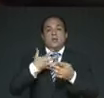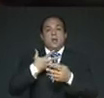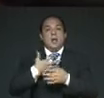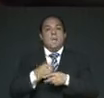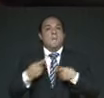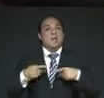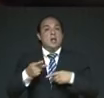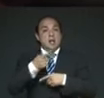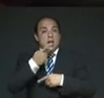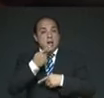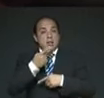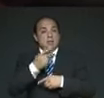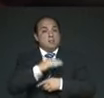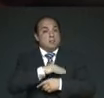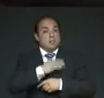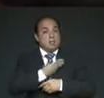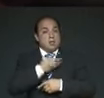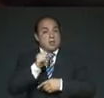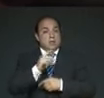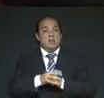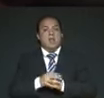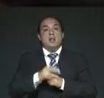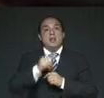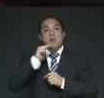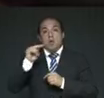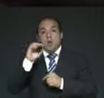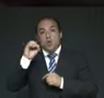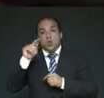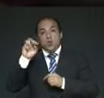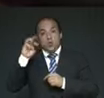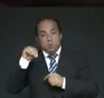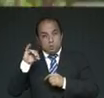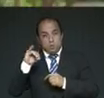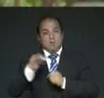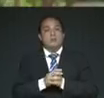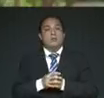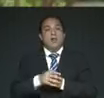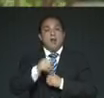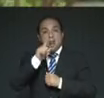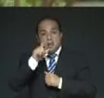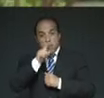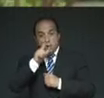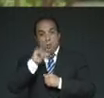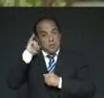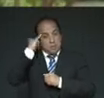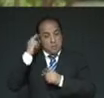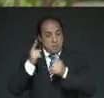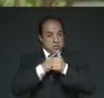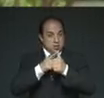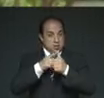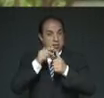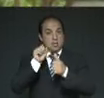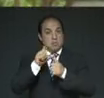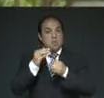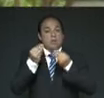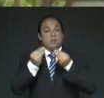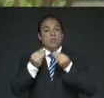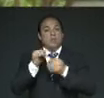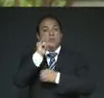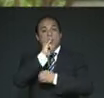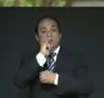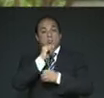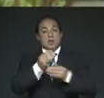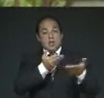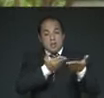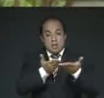siempre hablante de náhuatl y de otomí, sus lenguas indígenas principales, pero también de muchos otros idiomas traídos